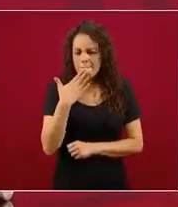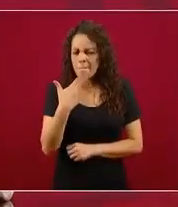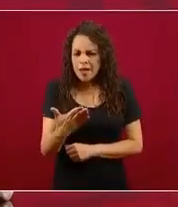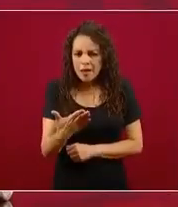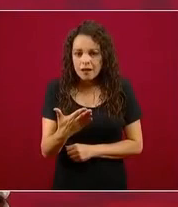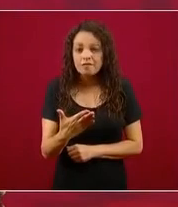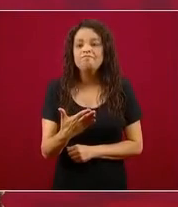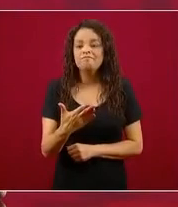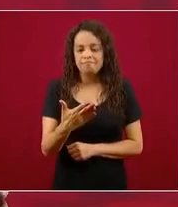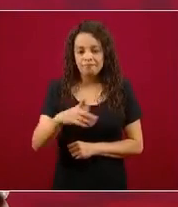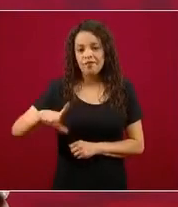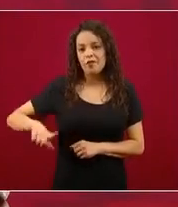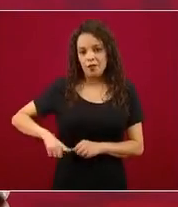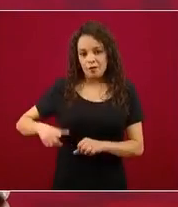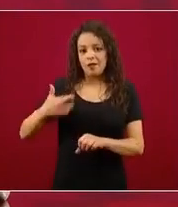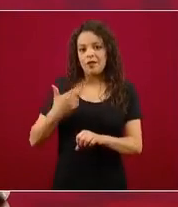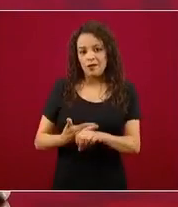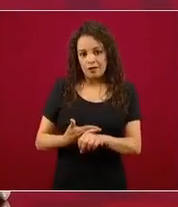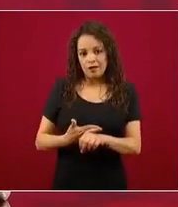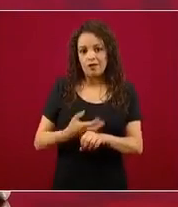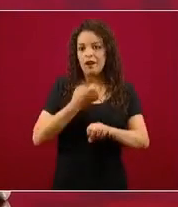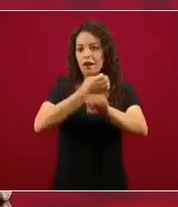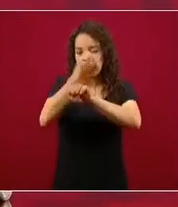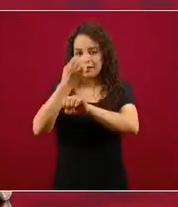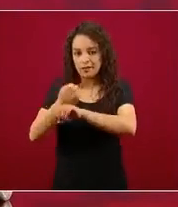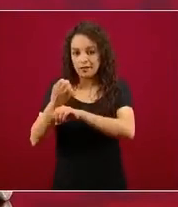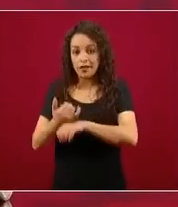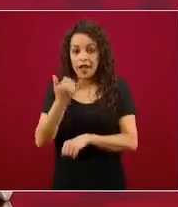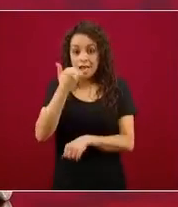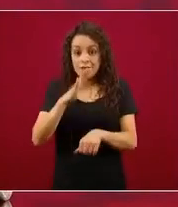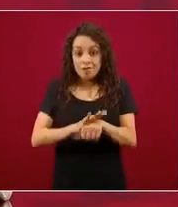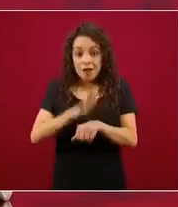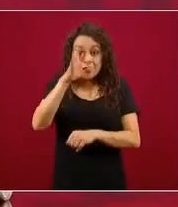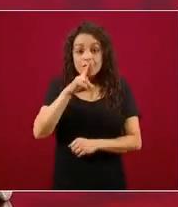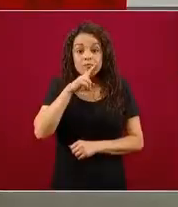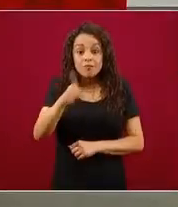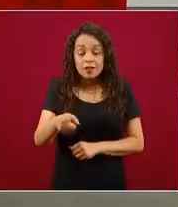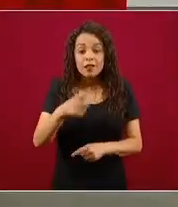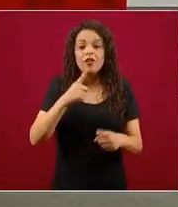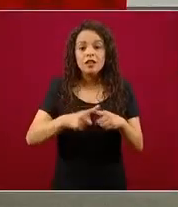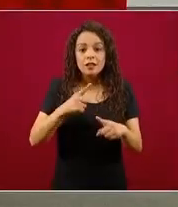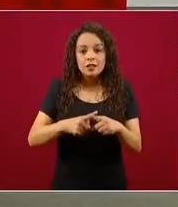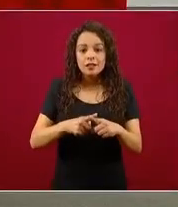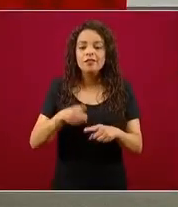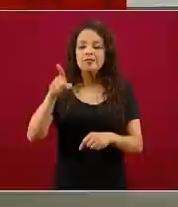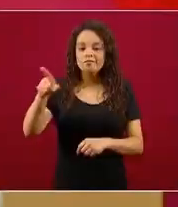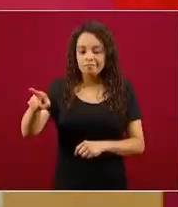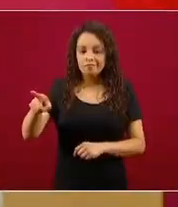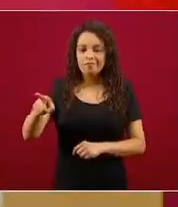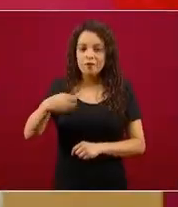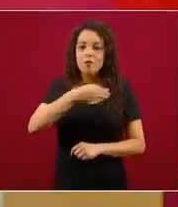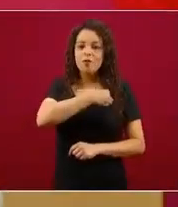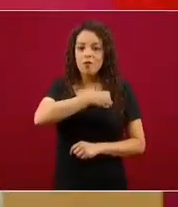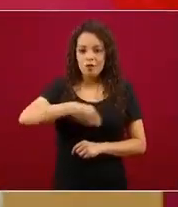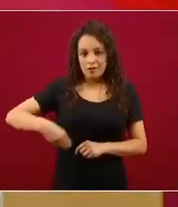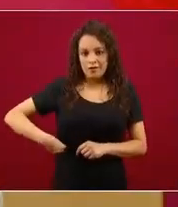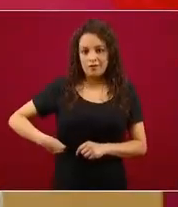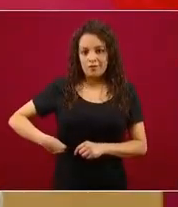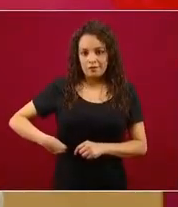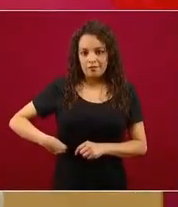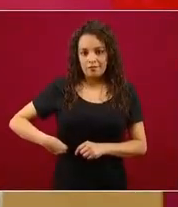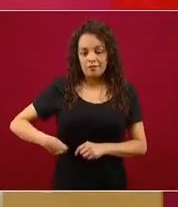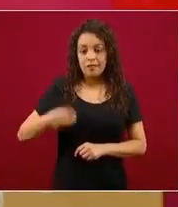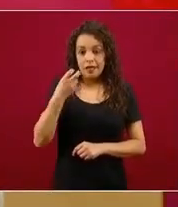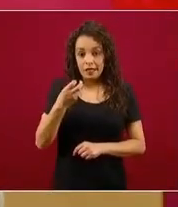casos lo conoce mejor todavía el gobierno municipal. Por eso es importante que en los tres órdenes de gobierno se mantenga una comunicación